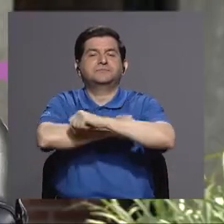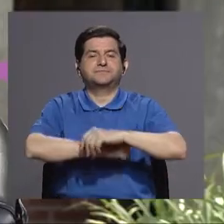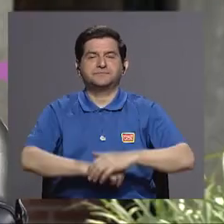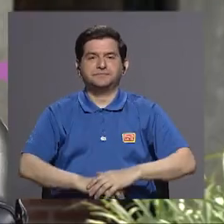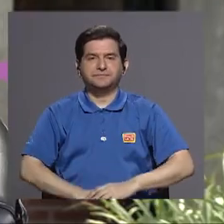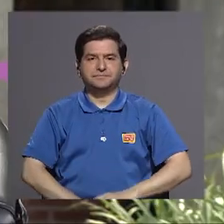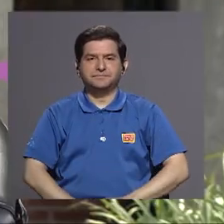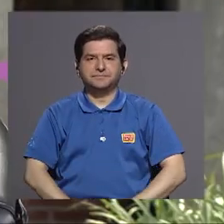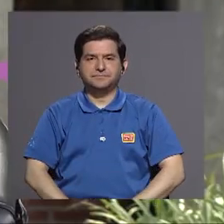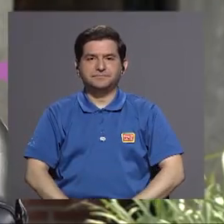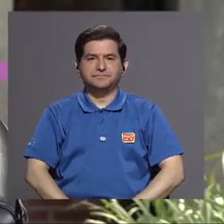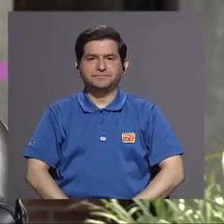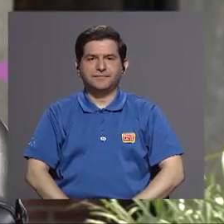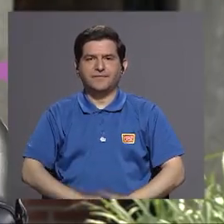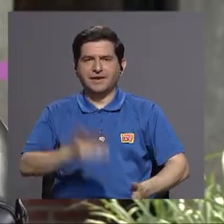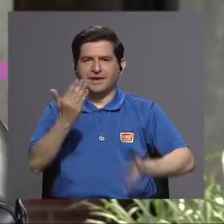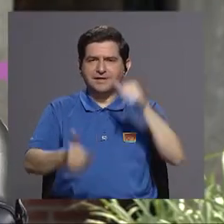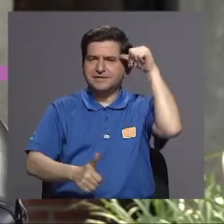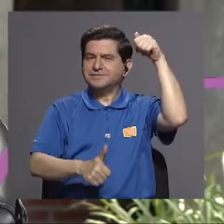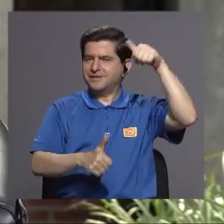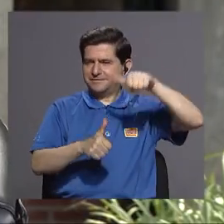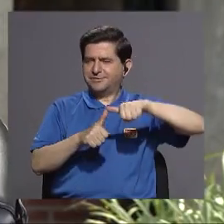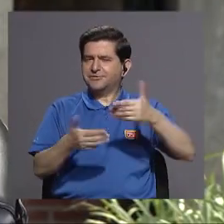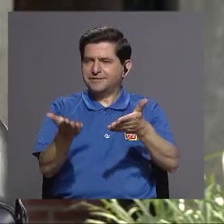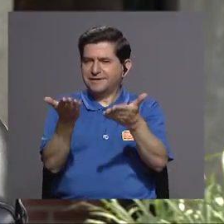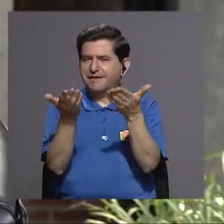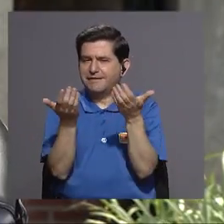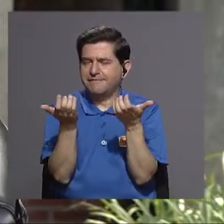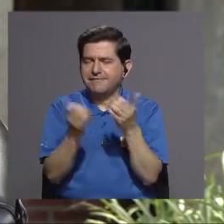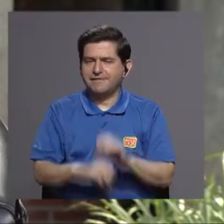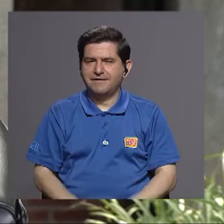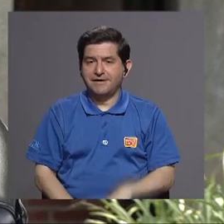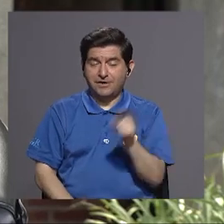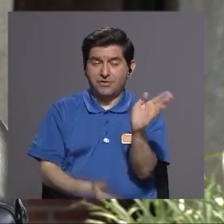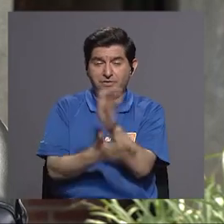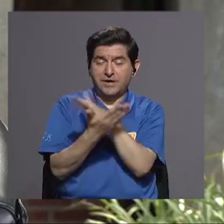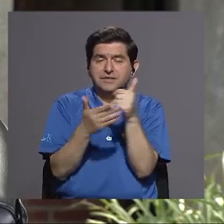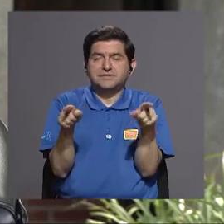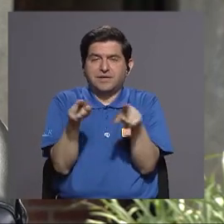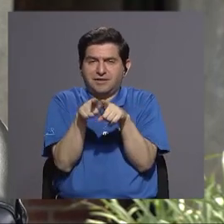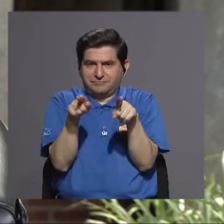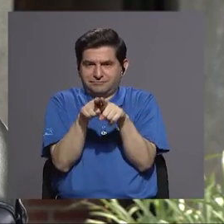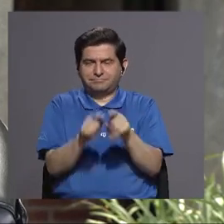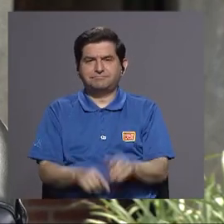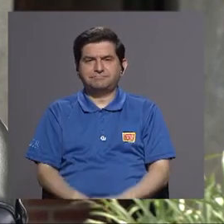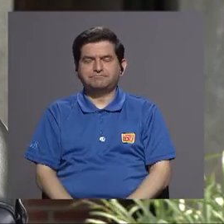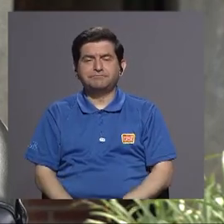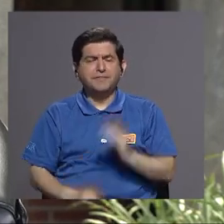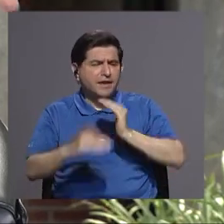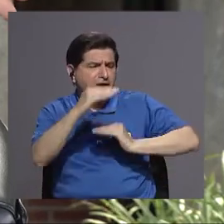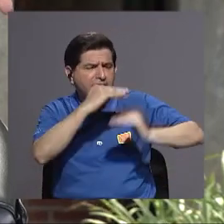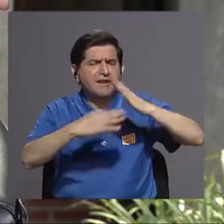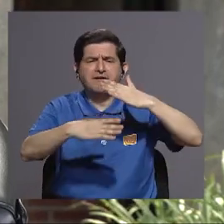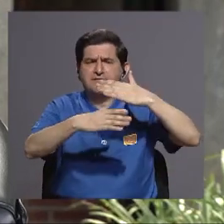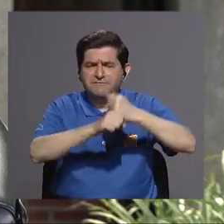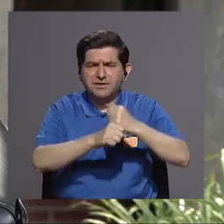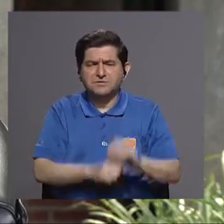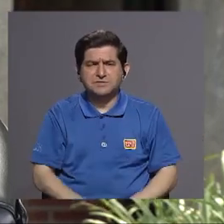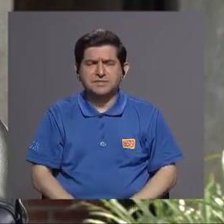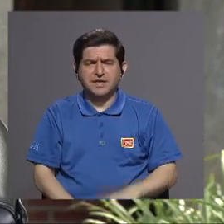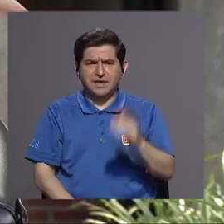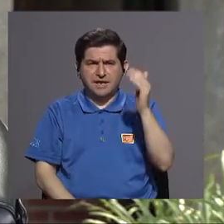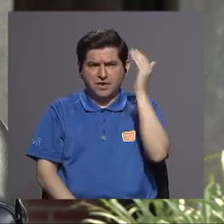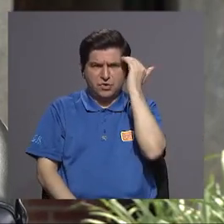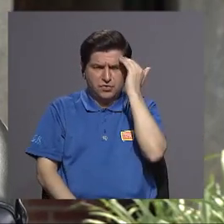y tal vez retomar también me gustaría que esa parte también que hace la facultad en